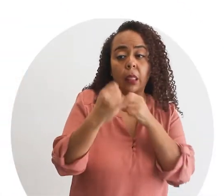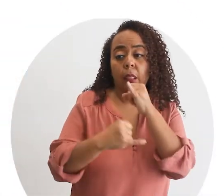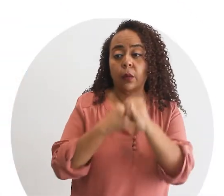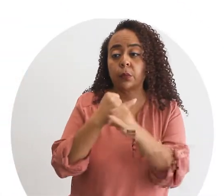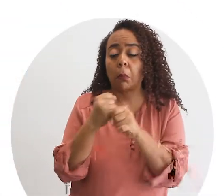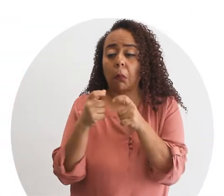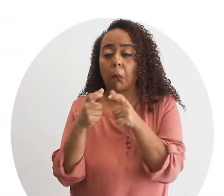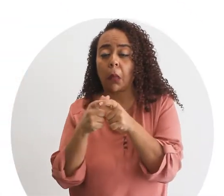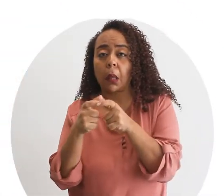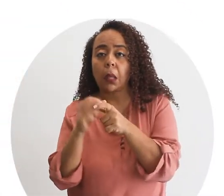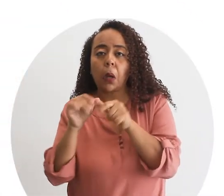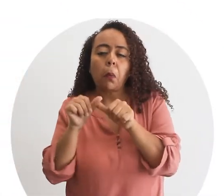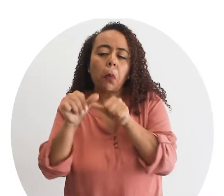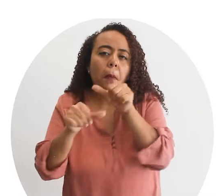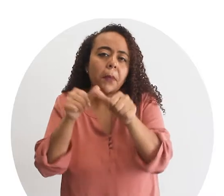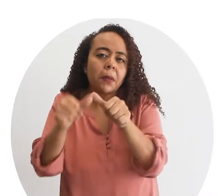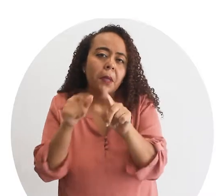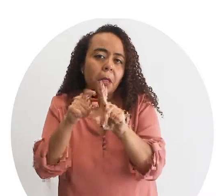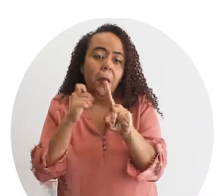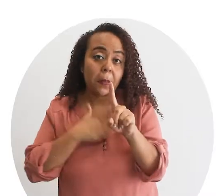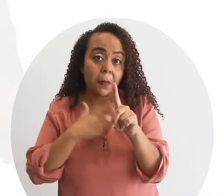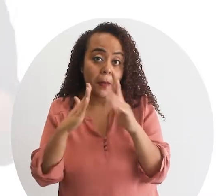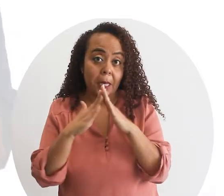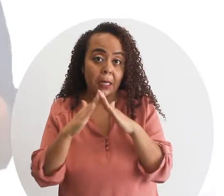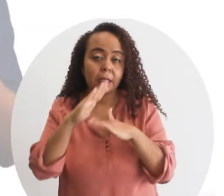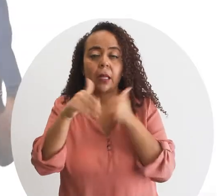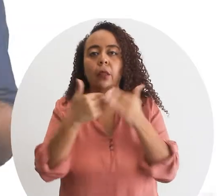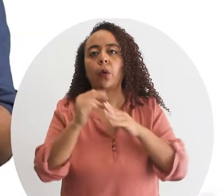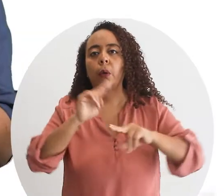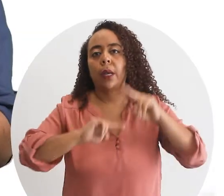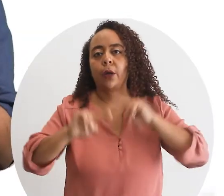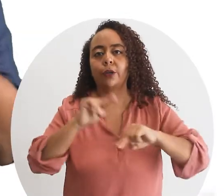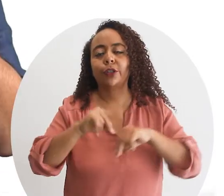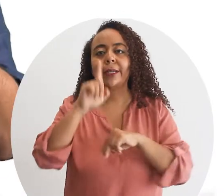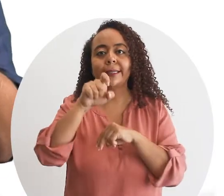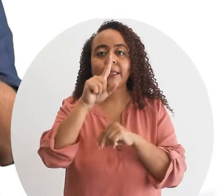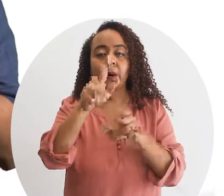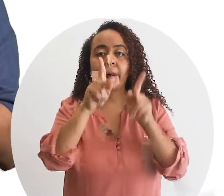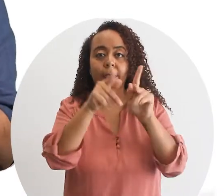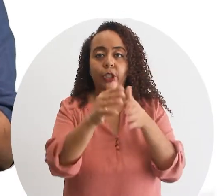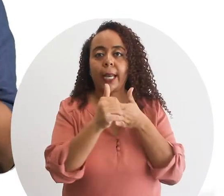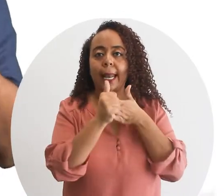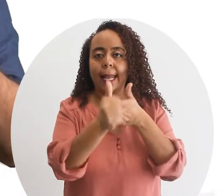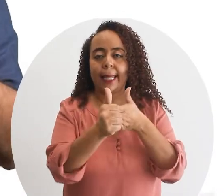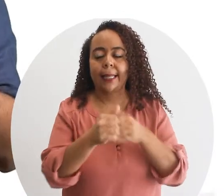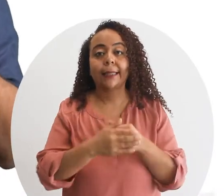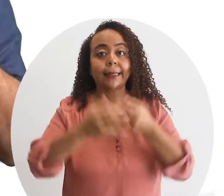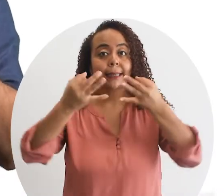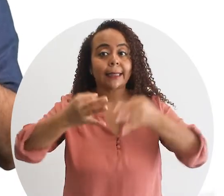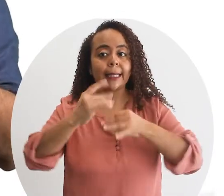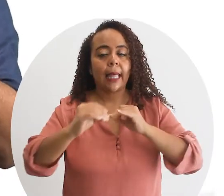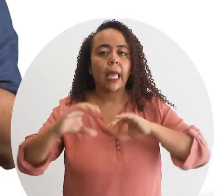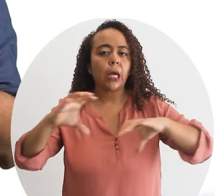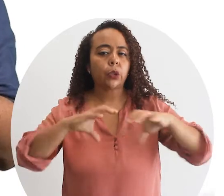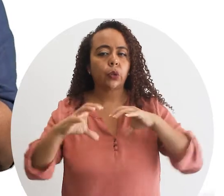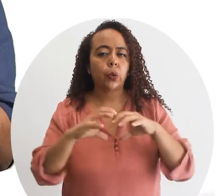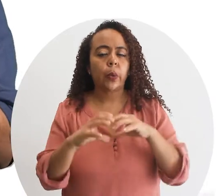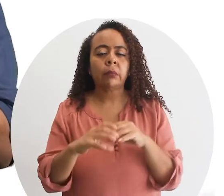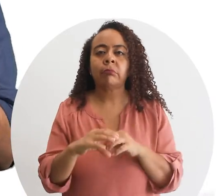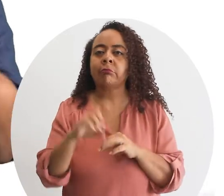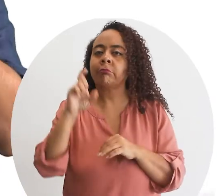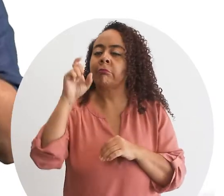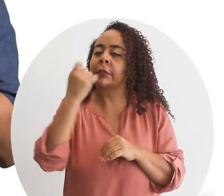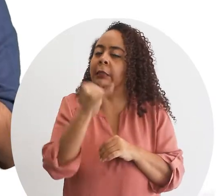transnacional o pequeña como un emprendimiento en una casa todo negocio necesita de una persona líder que dirija decida y actúe